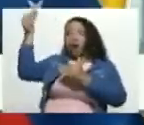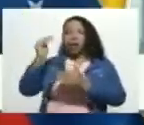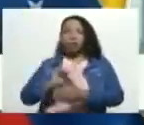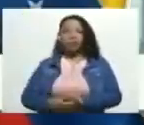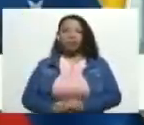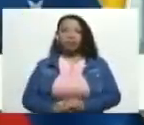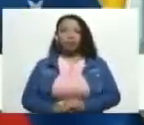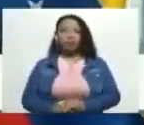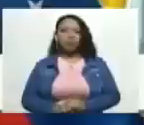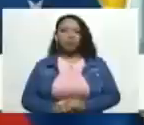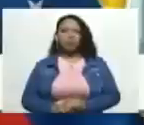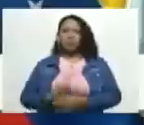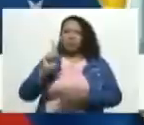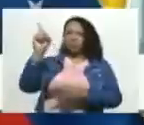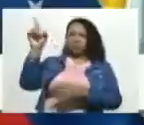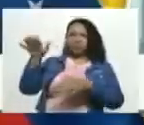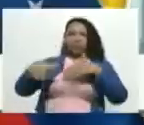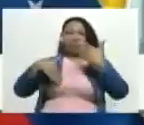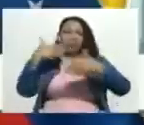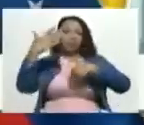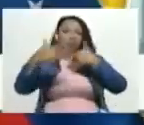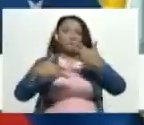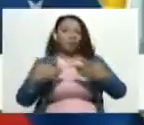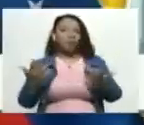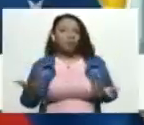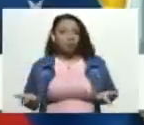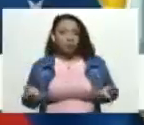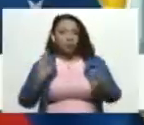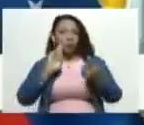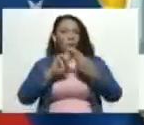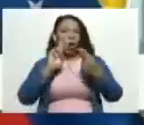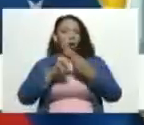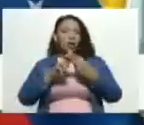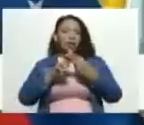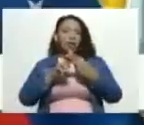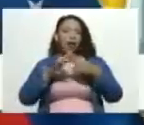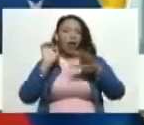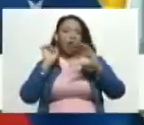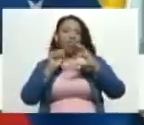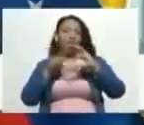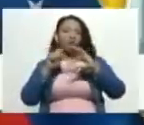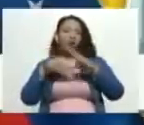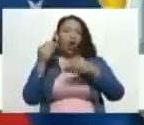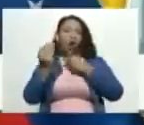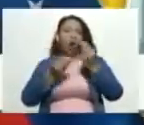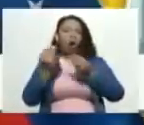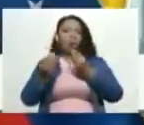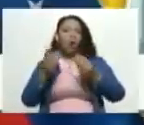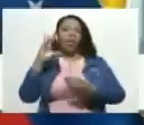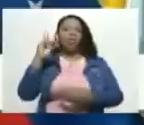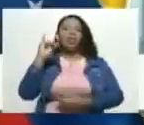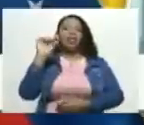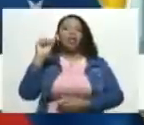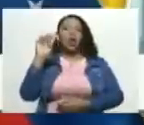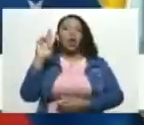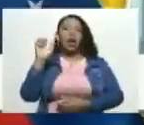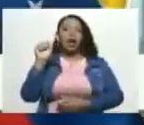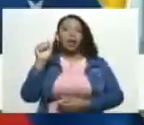Estos delincuentes son conocidos en los bajos fondos como Dinora Figuera,